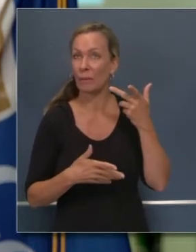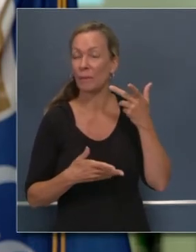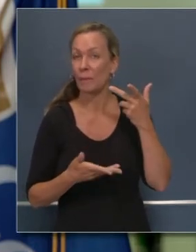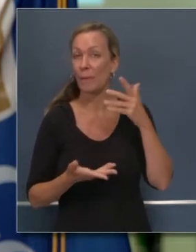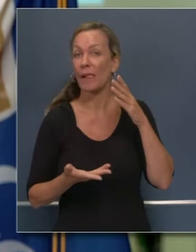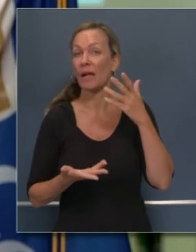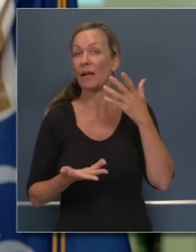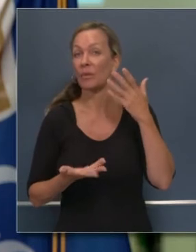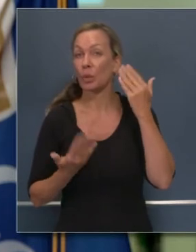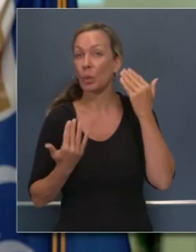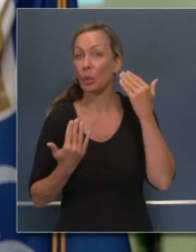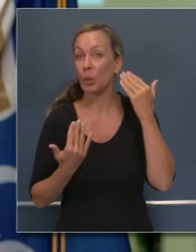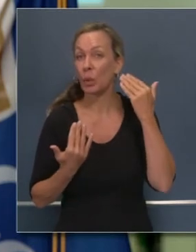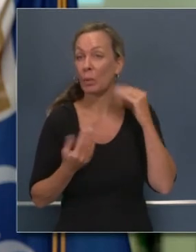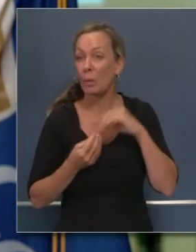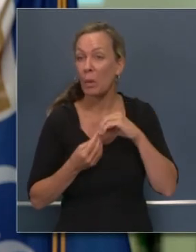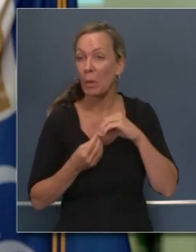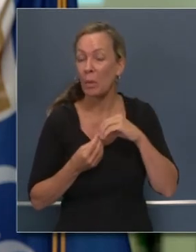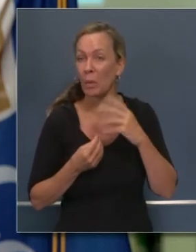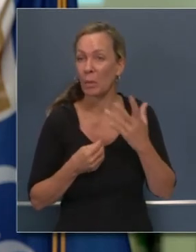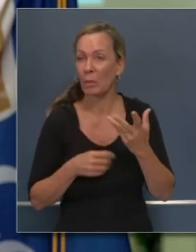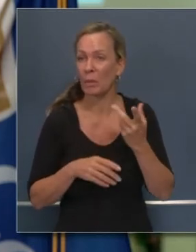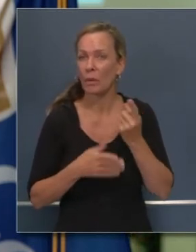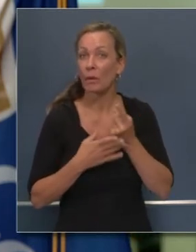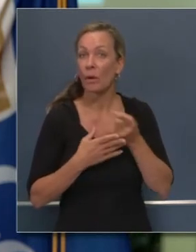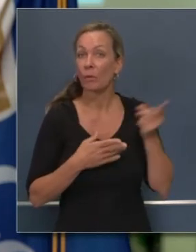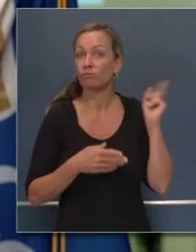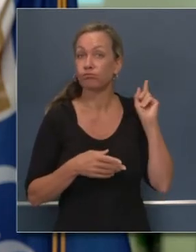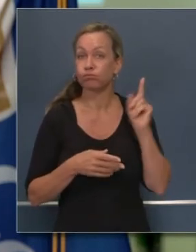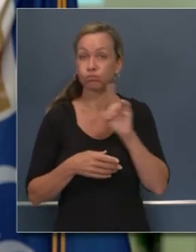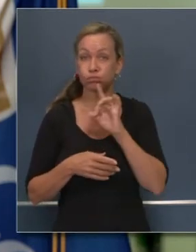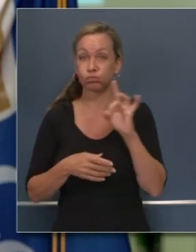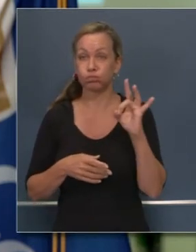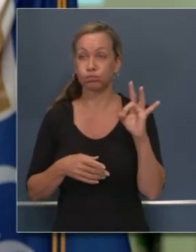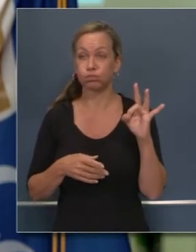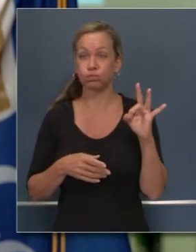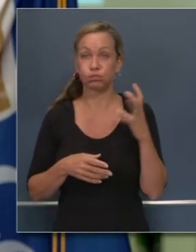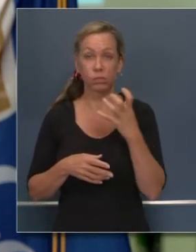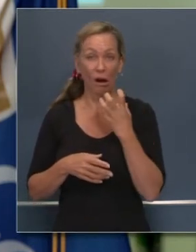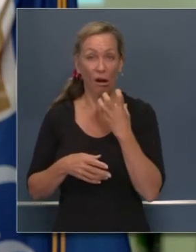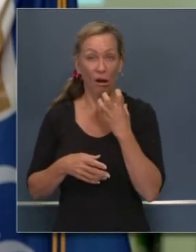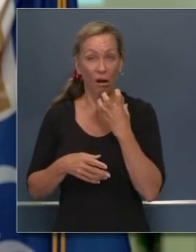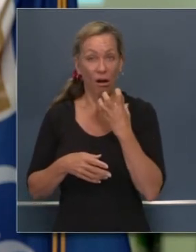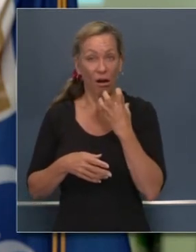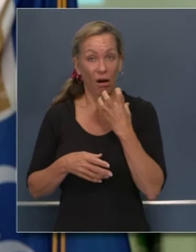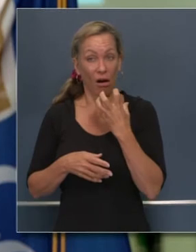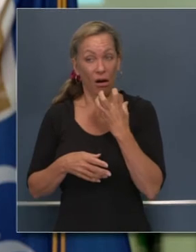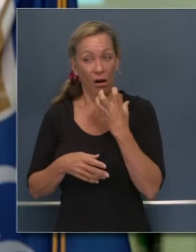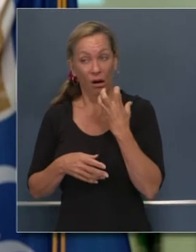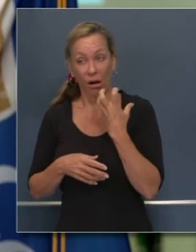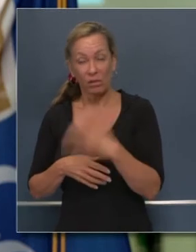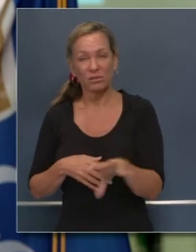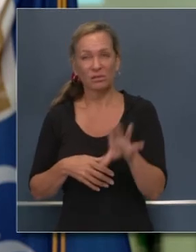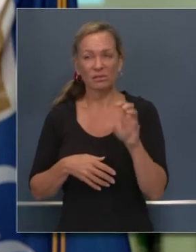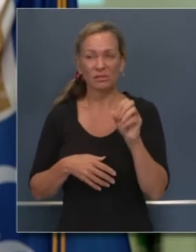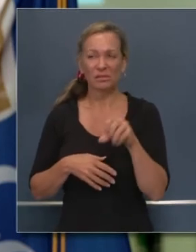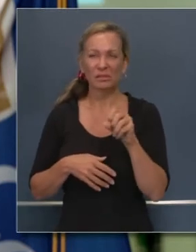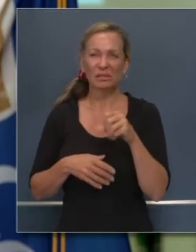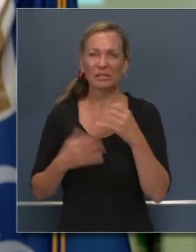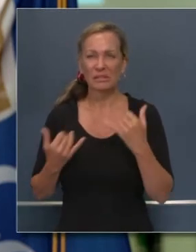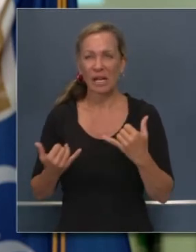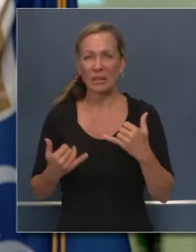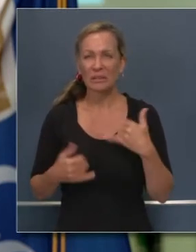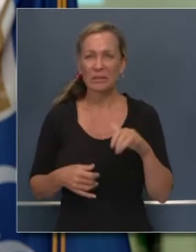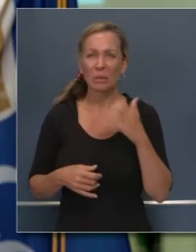comparado con lo que tuvimos hace 10 días. Será mucho más fresco, siempre caliente en el estado, pero los vientos